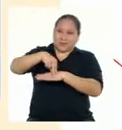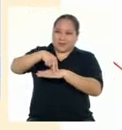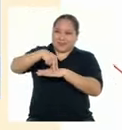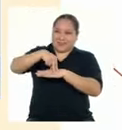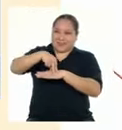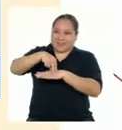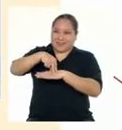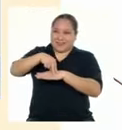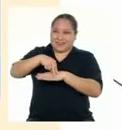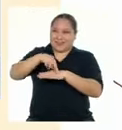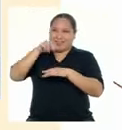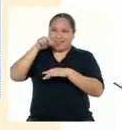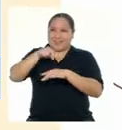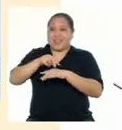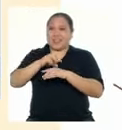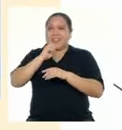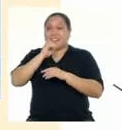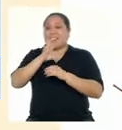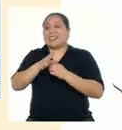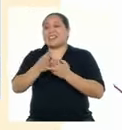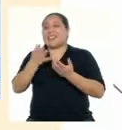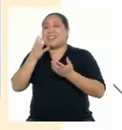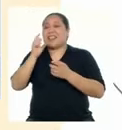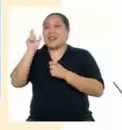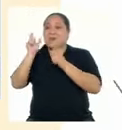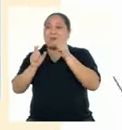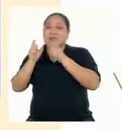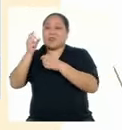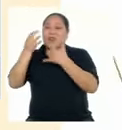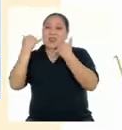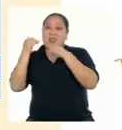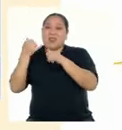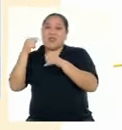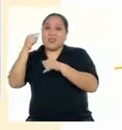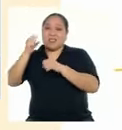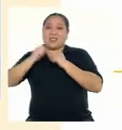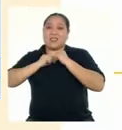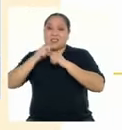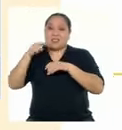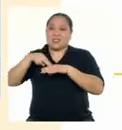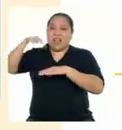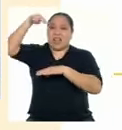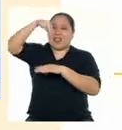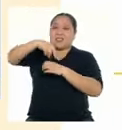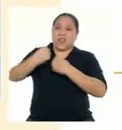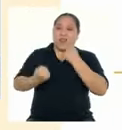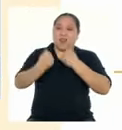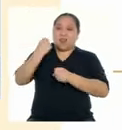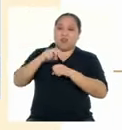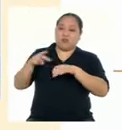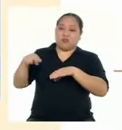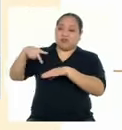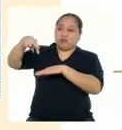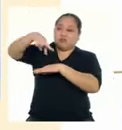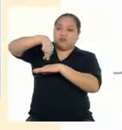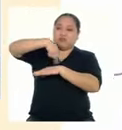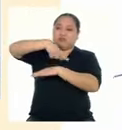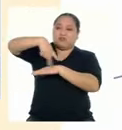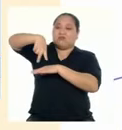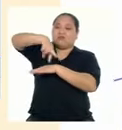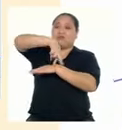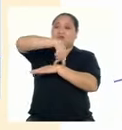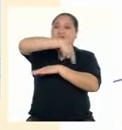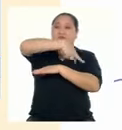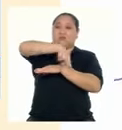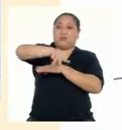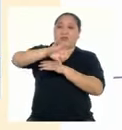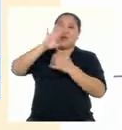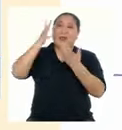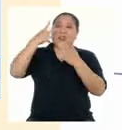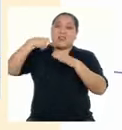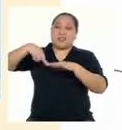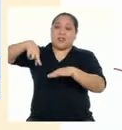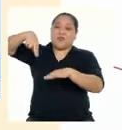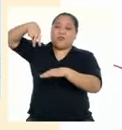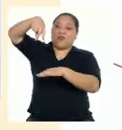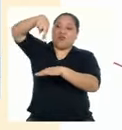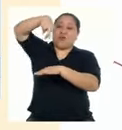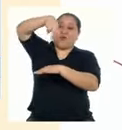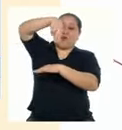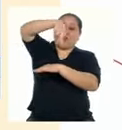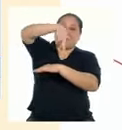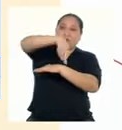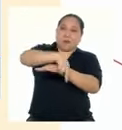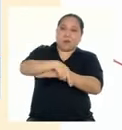ley de la gravedad En alusión a que quienes juegan este deporte Saltan, corren Y se mueven tan rápido Que parece que flotasen